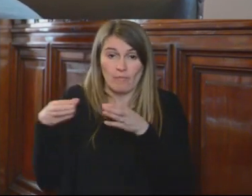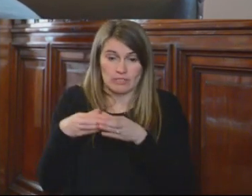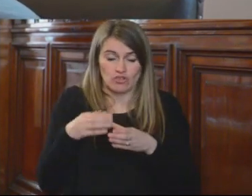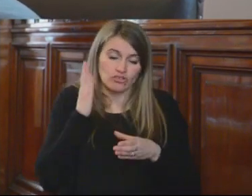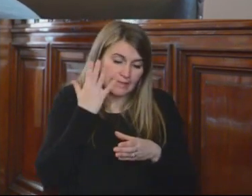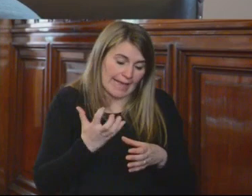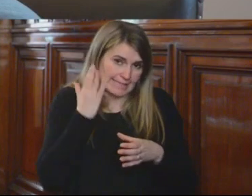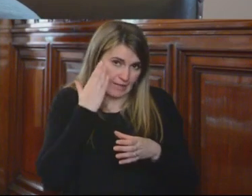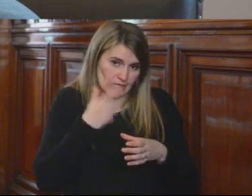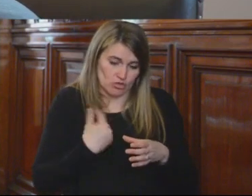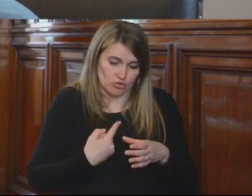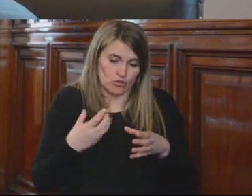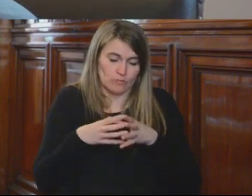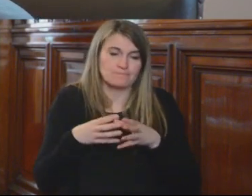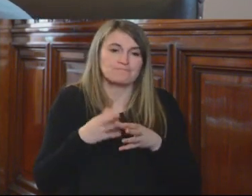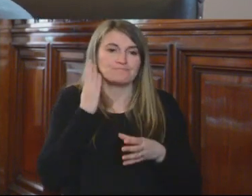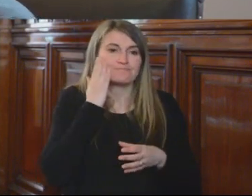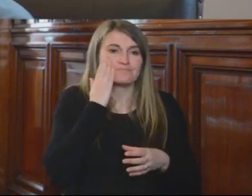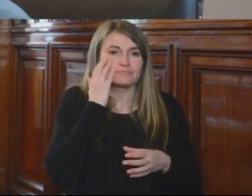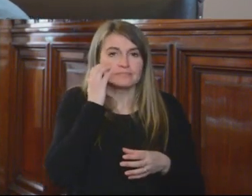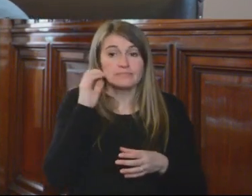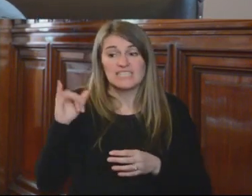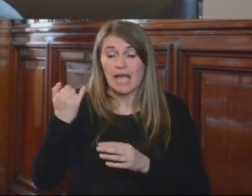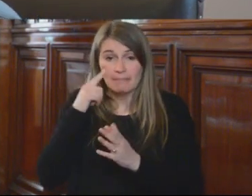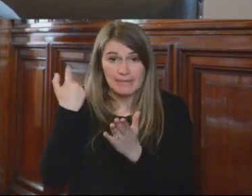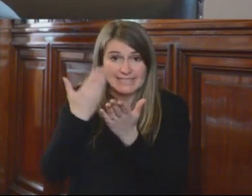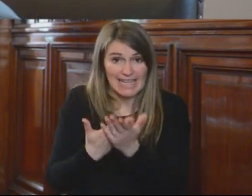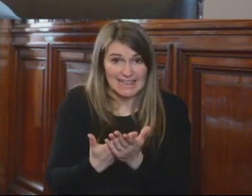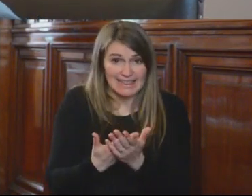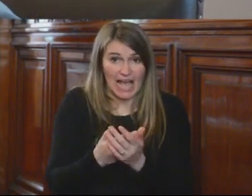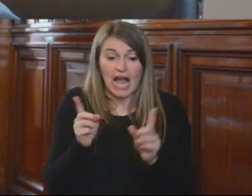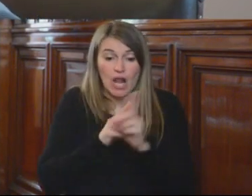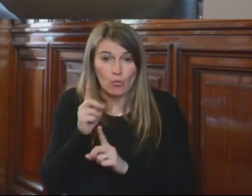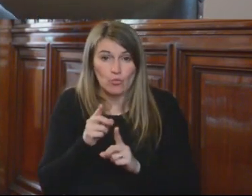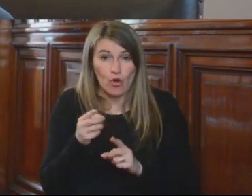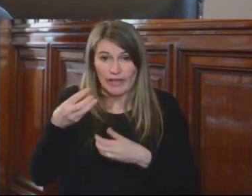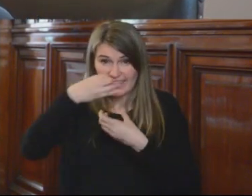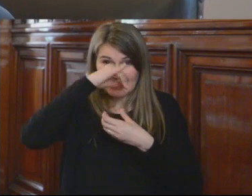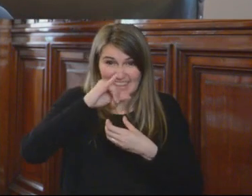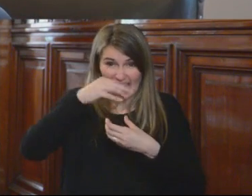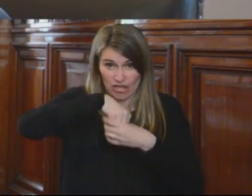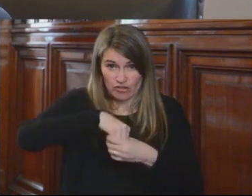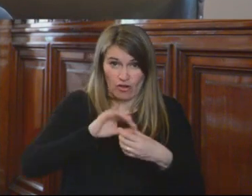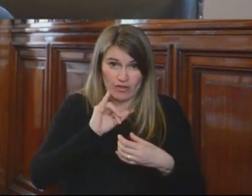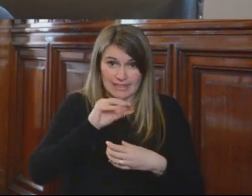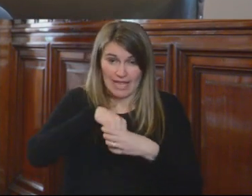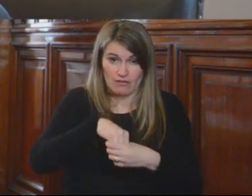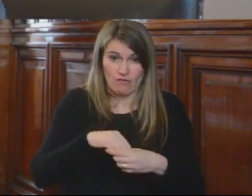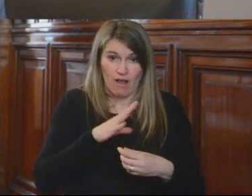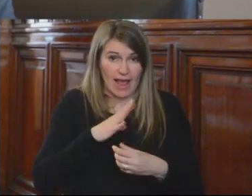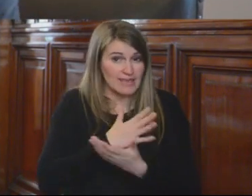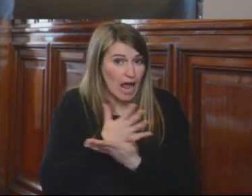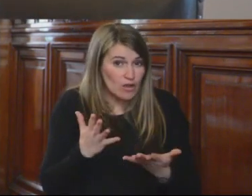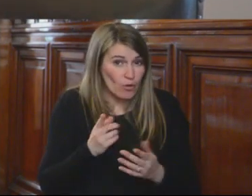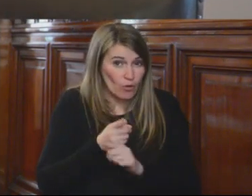presentado algún medio de impugnación en el ámbito interno sobre